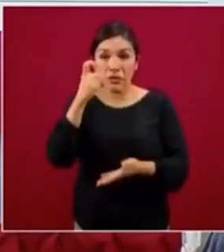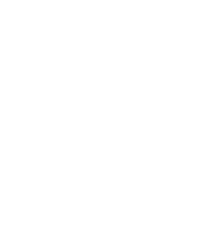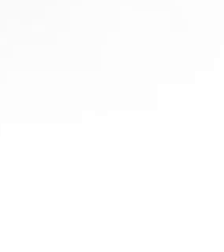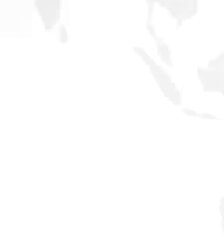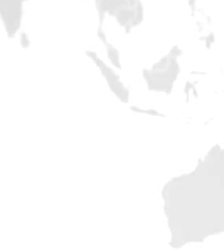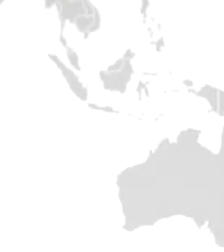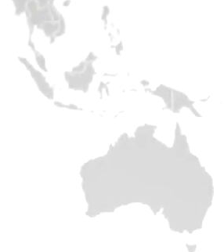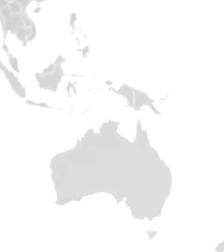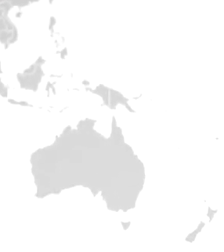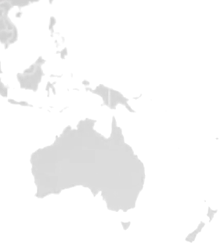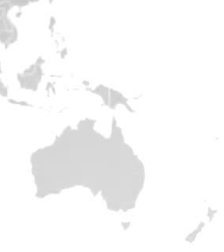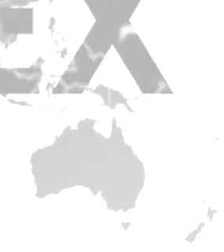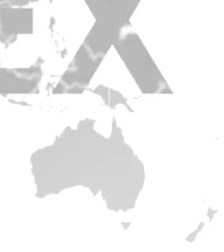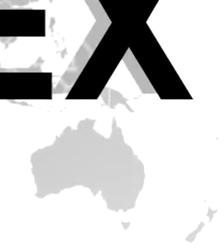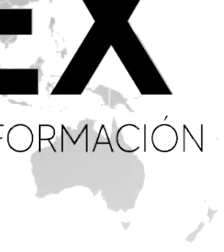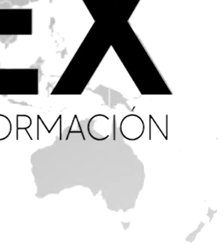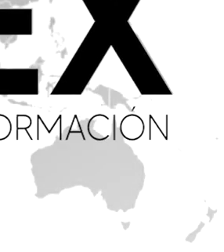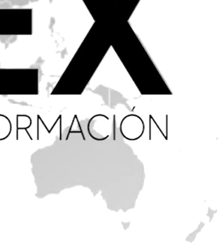valoración.